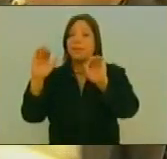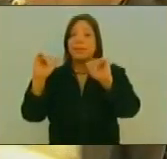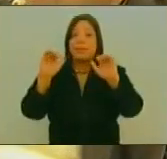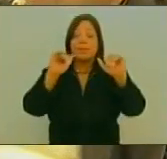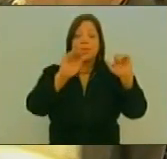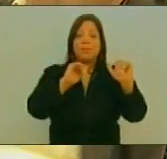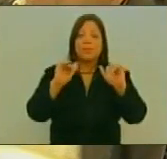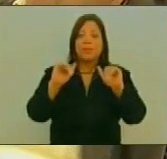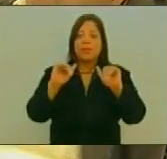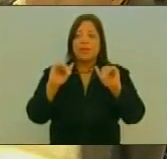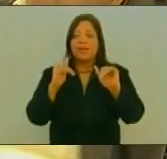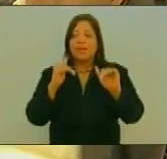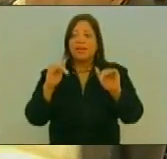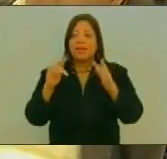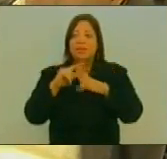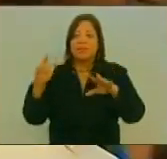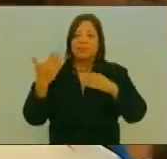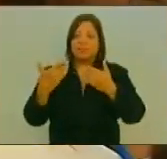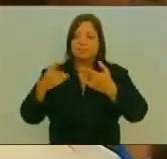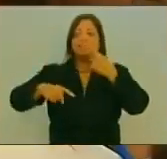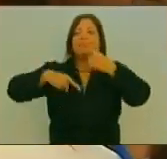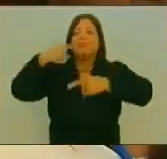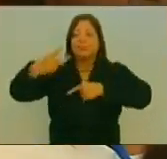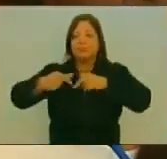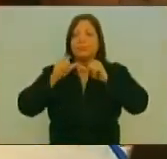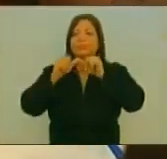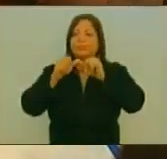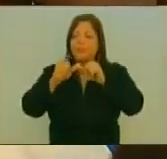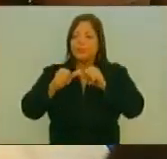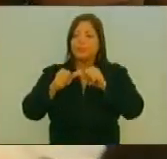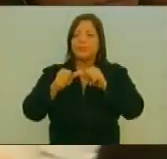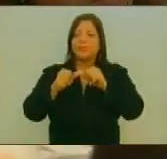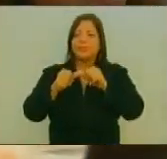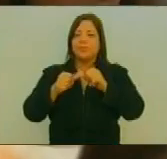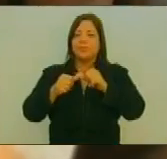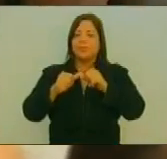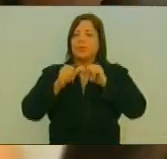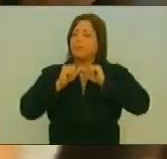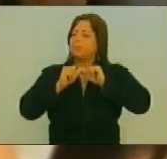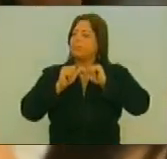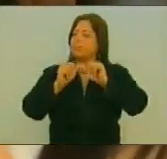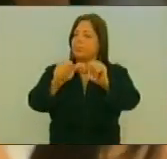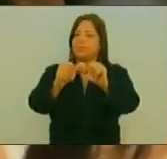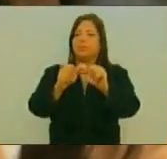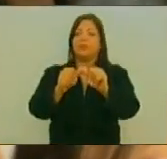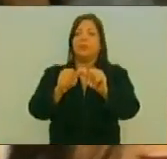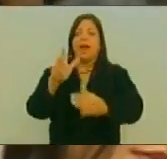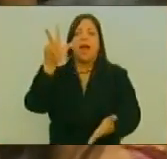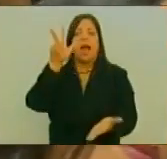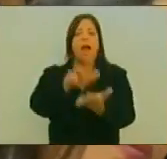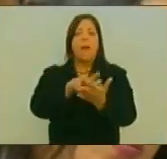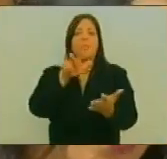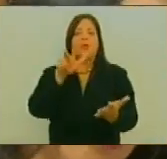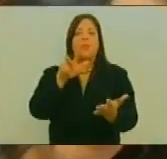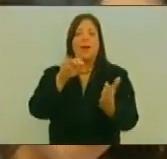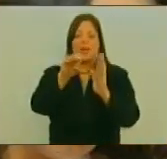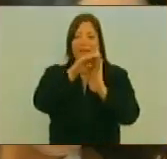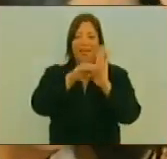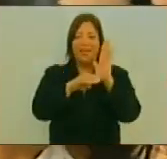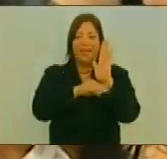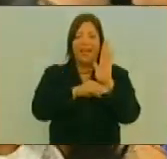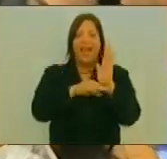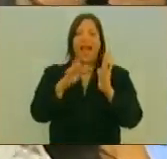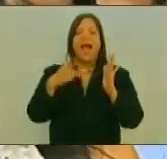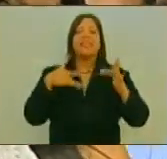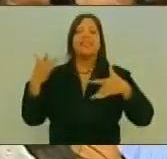Un Por Ahora Para Continuar En Unas Jornadas Permanentes Aprobamos Un Cronograma De Actividades